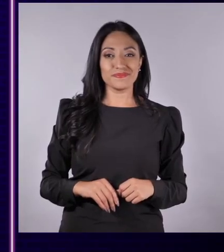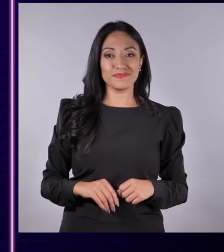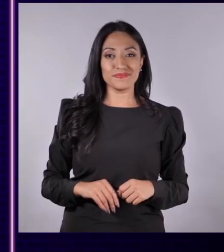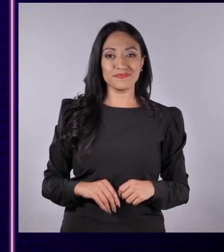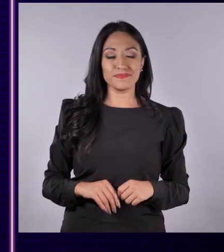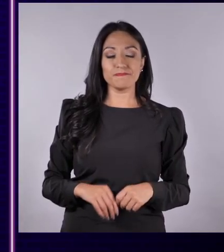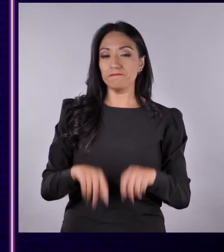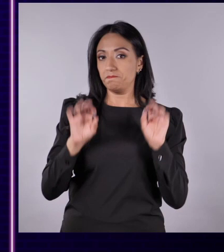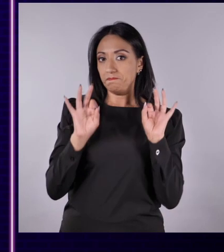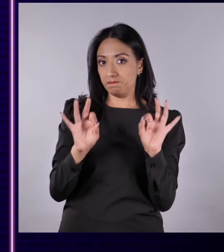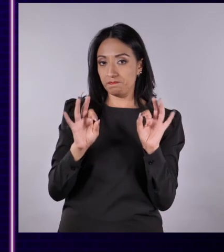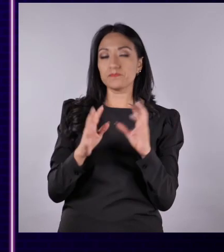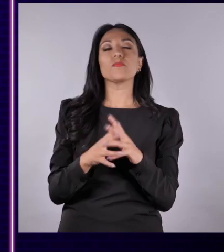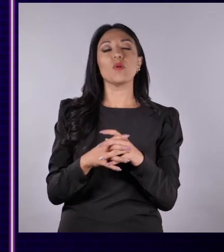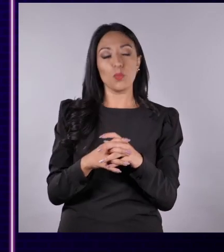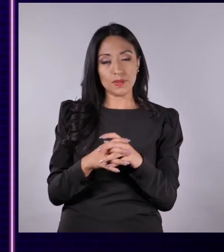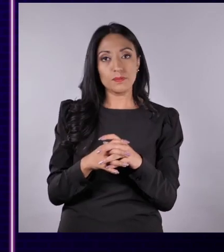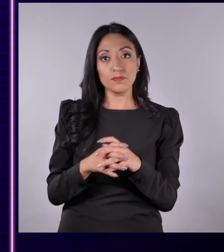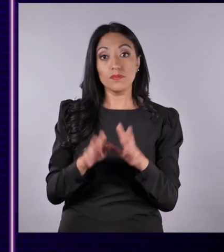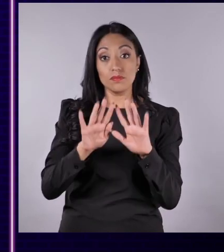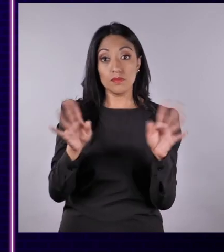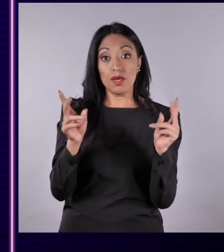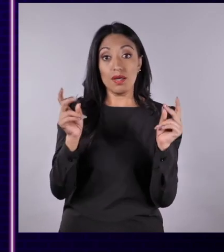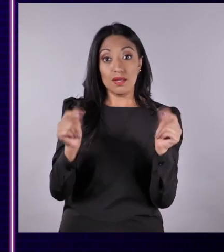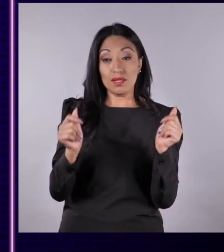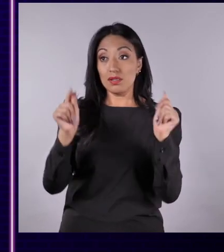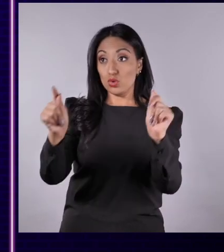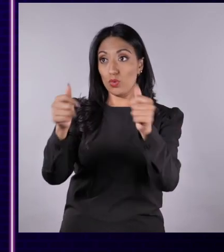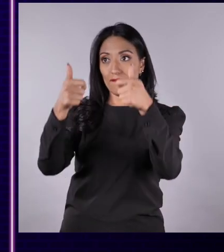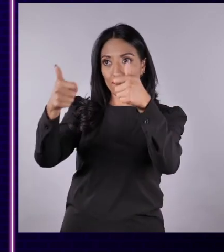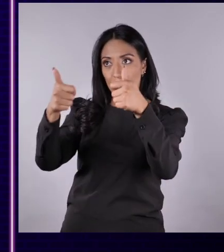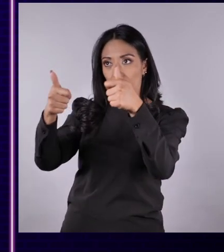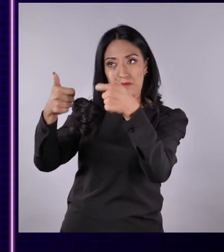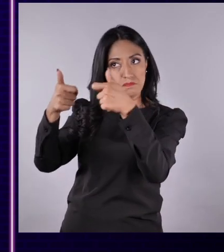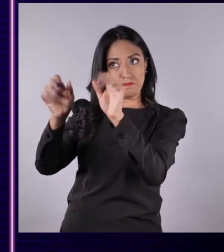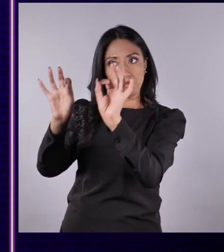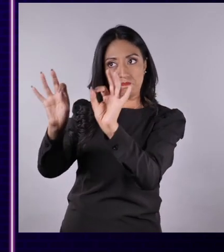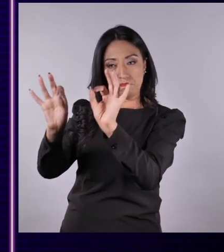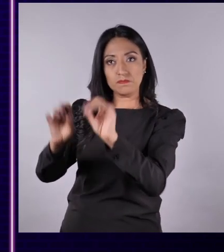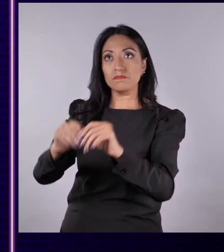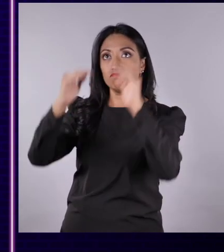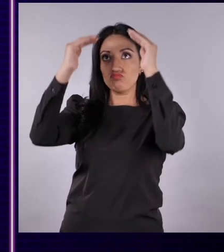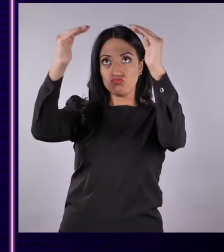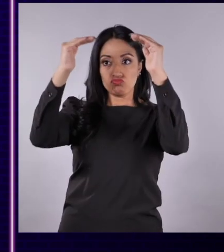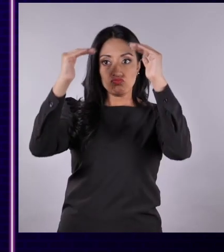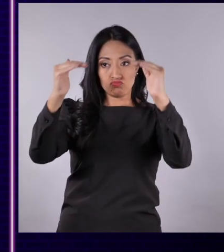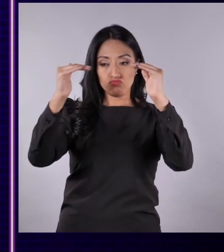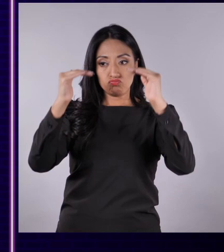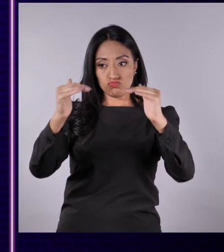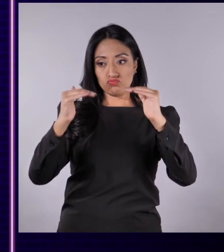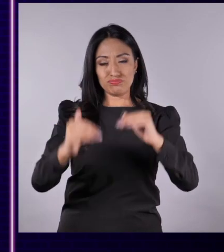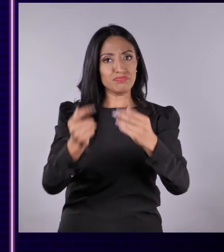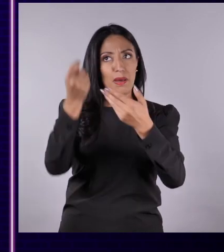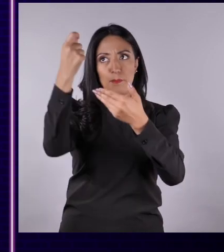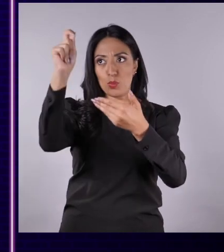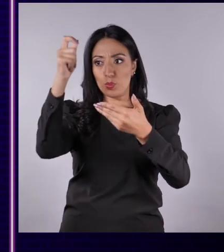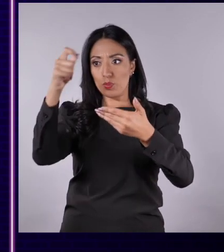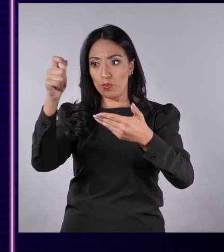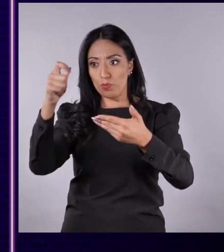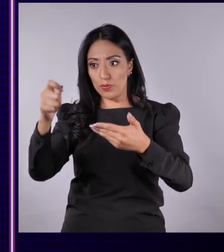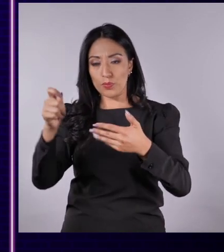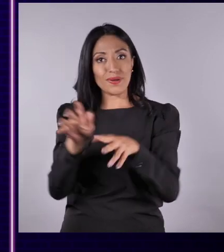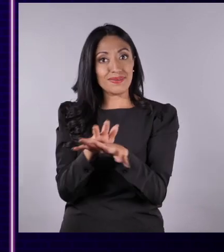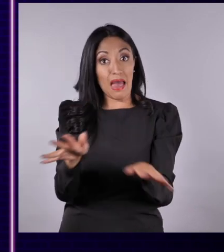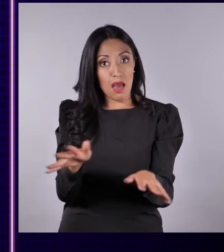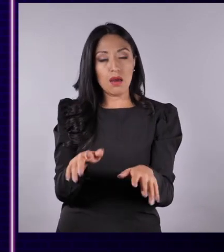Muy bien, Martín Atina. Estás con las pilas bien puestas hoy. Ya tenemos los valores de todas las frecuencias.